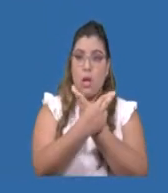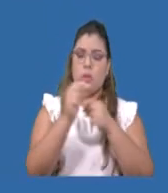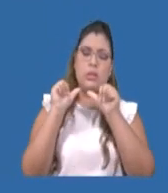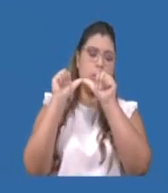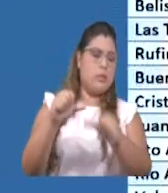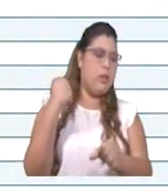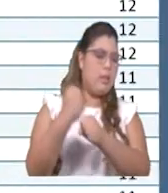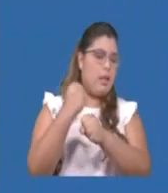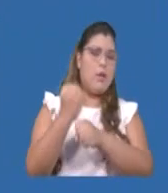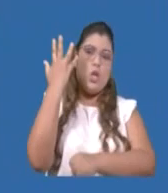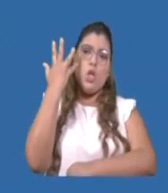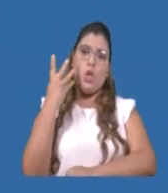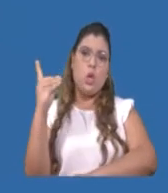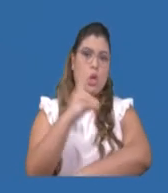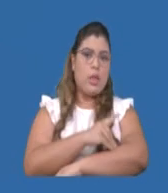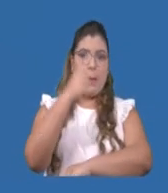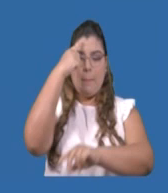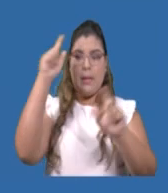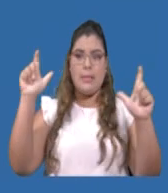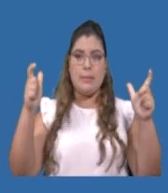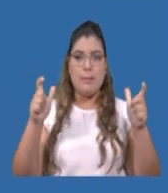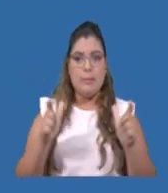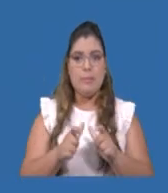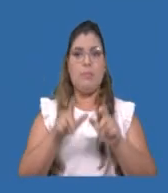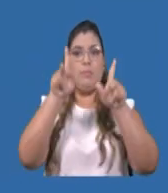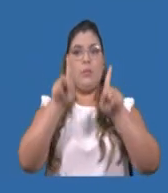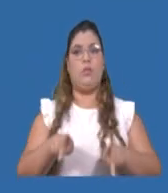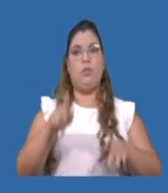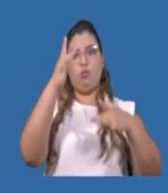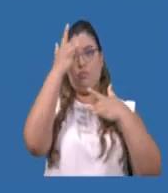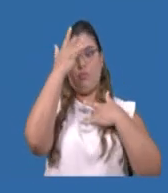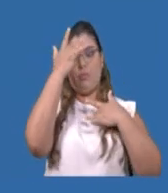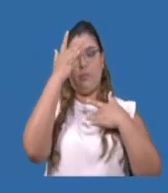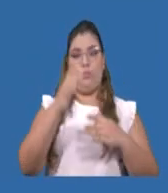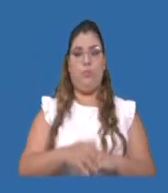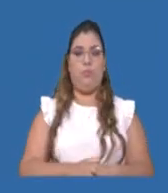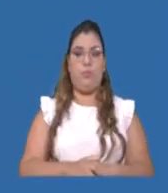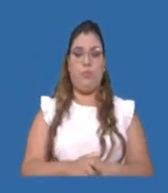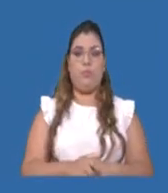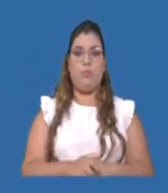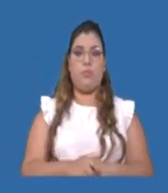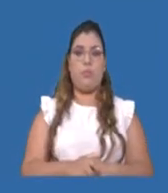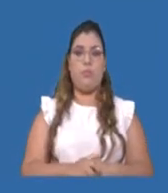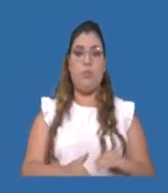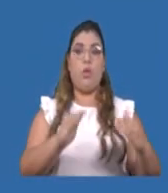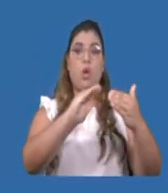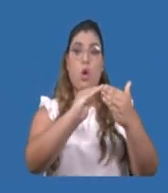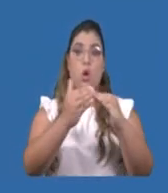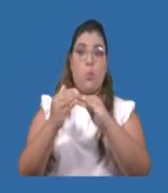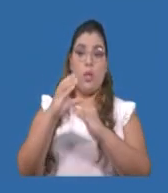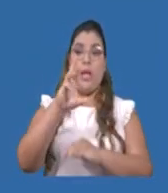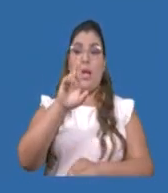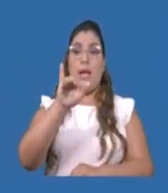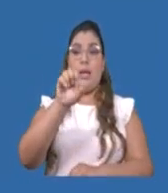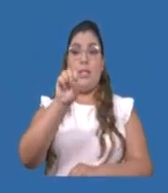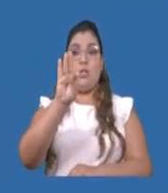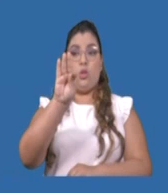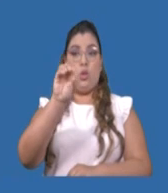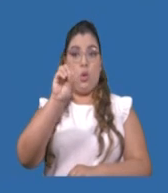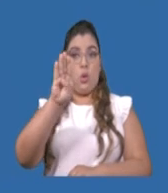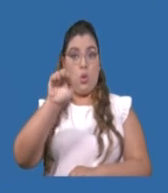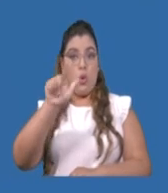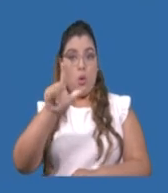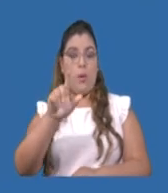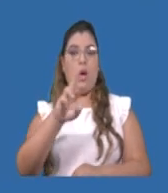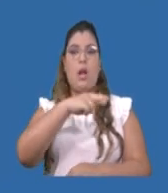a día en todos estos corregimientos para ir disminuyendo poco a poco. Y en el otro extremo tenemos corregimientos como Cristóbal, Juan Díaz, Puerto Armuelles,